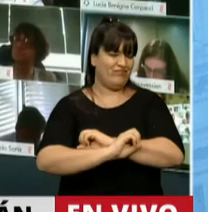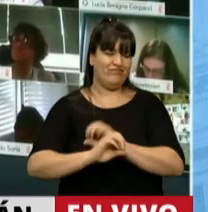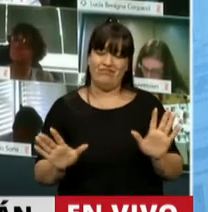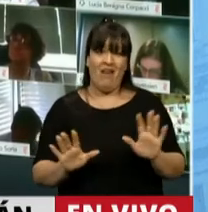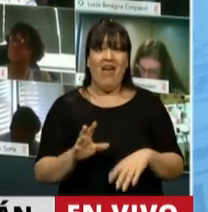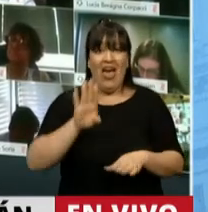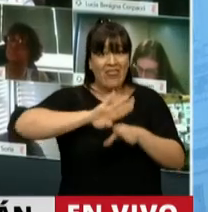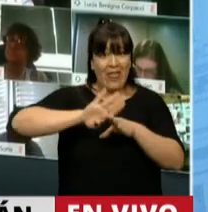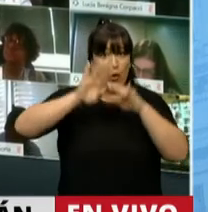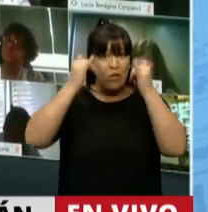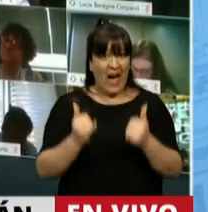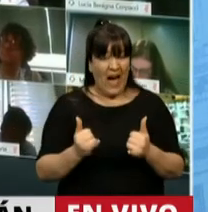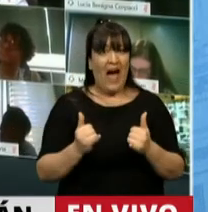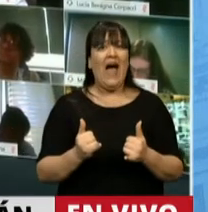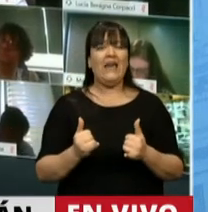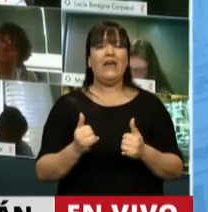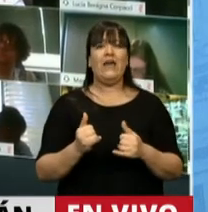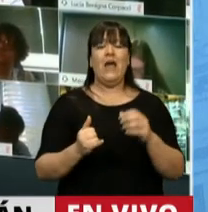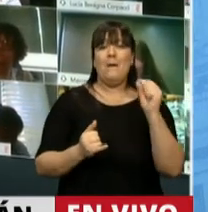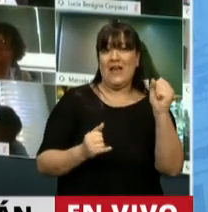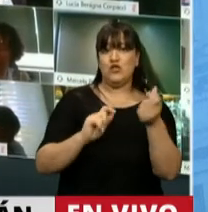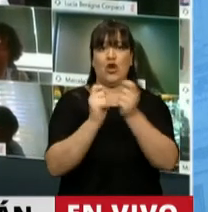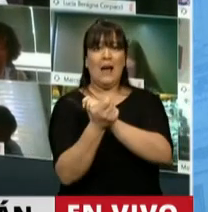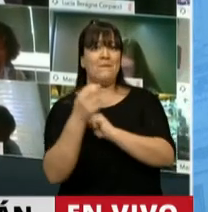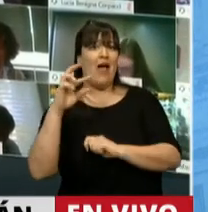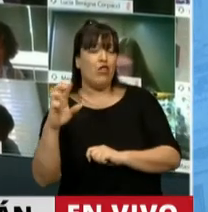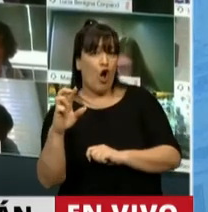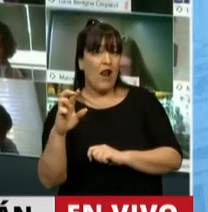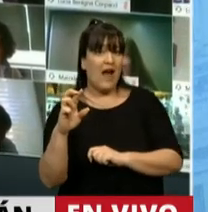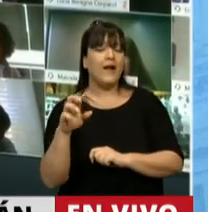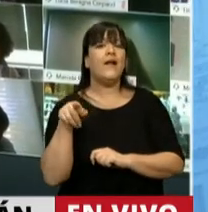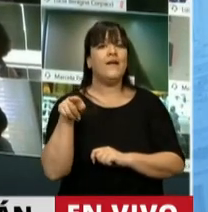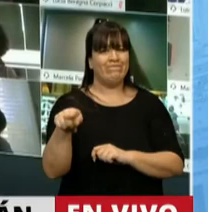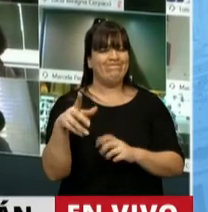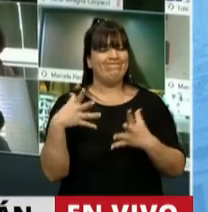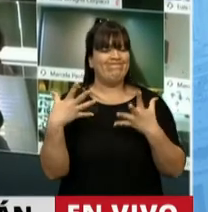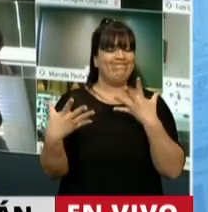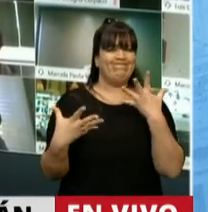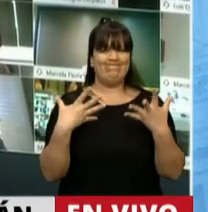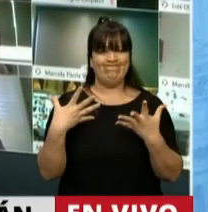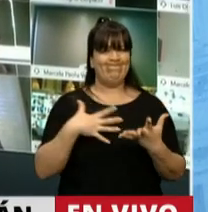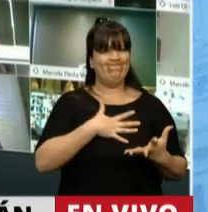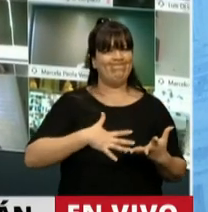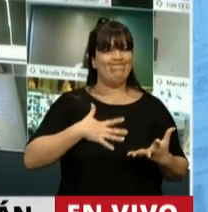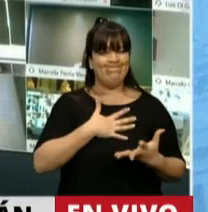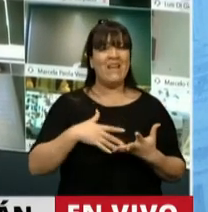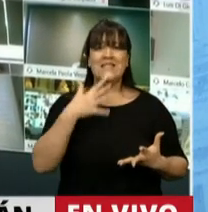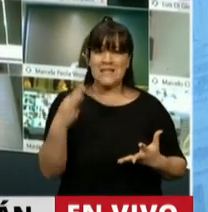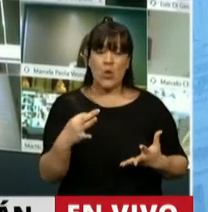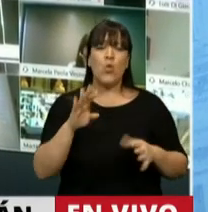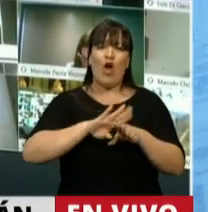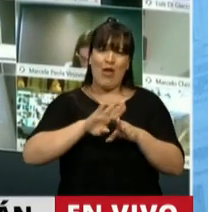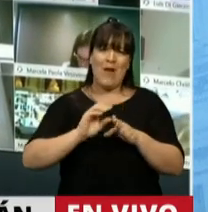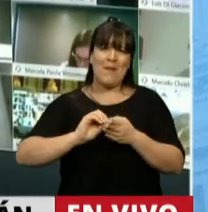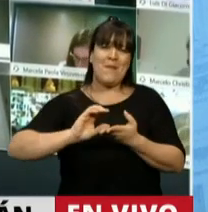pasar deuda en pesos a dólares realmente nos hace mucho ruido, se va a incrementar la deuda, me